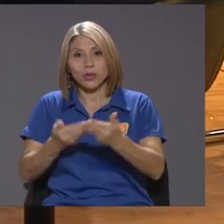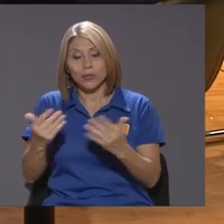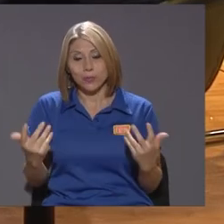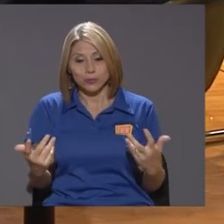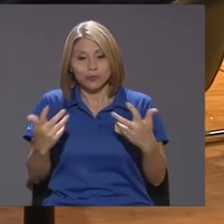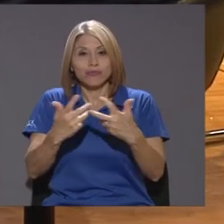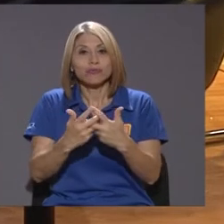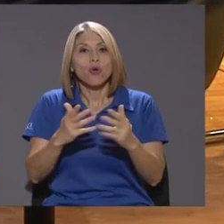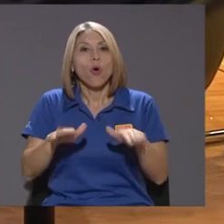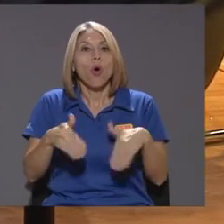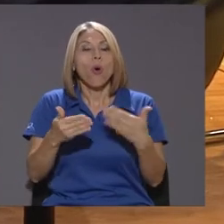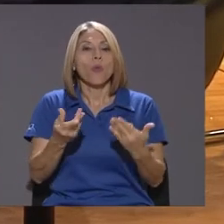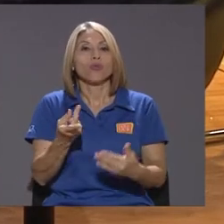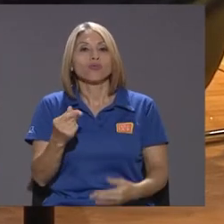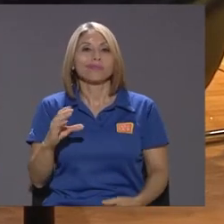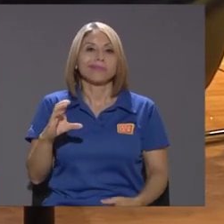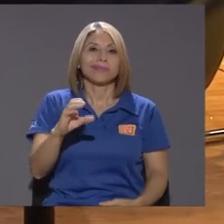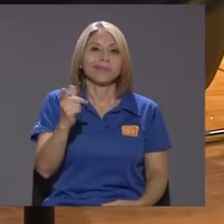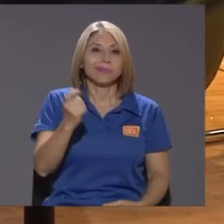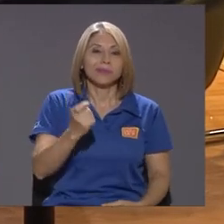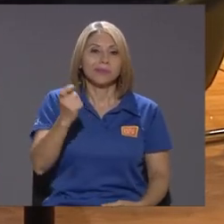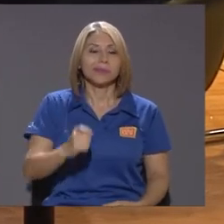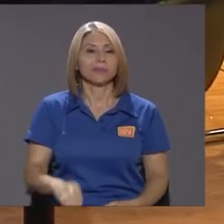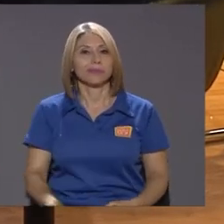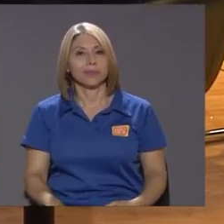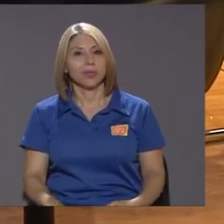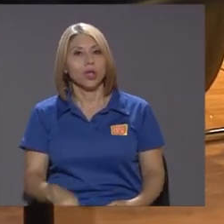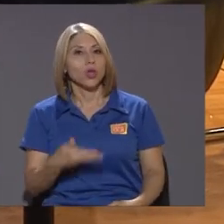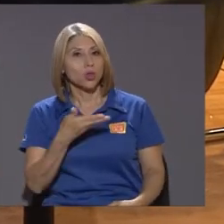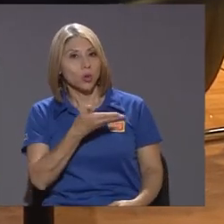Don Herodes algún comentario que yo lo corte con